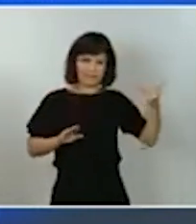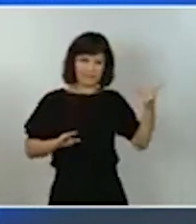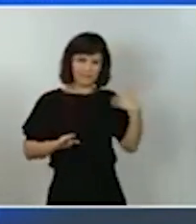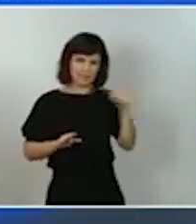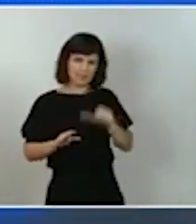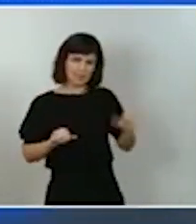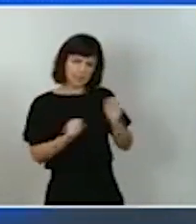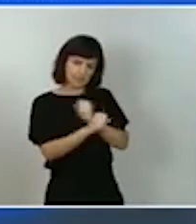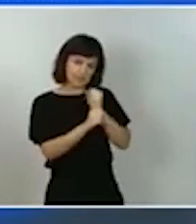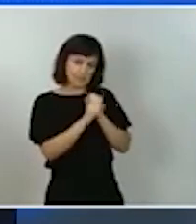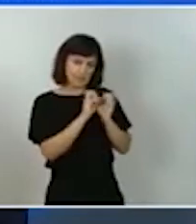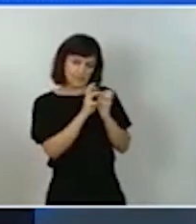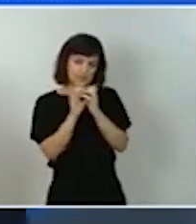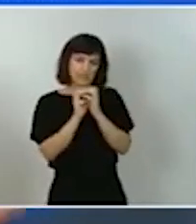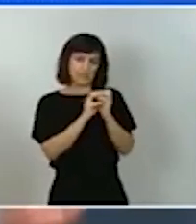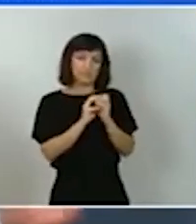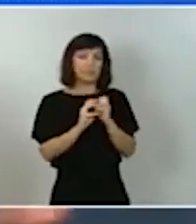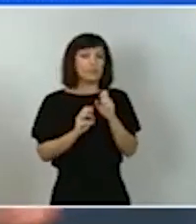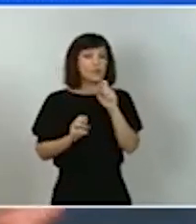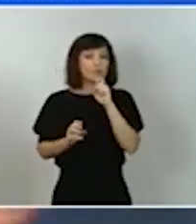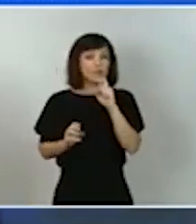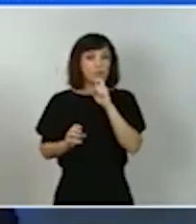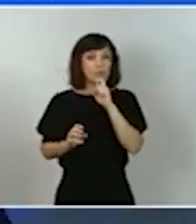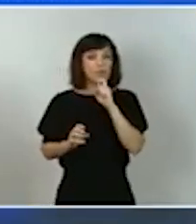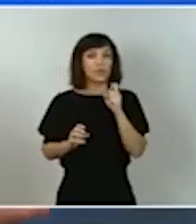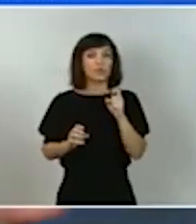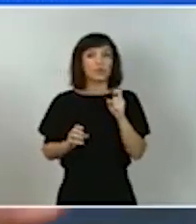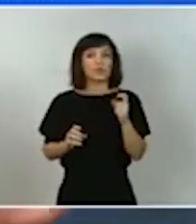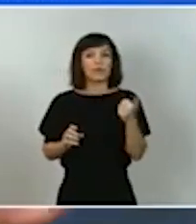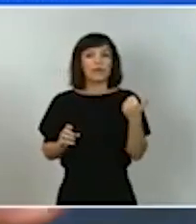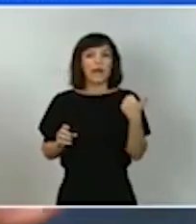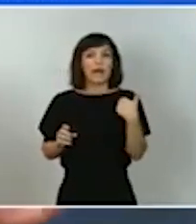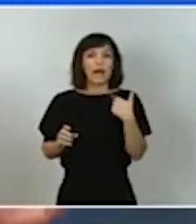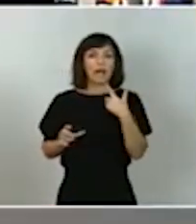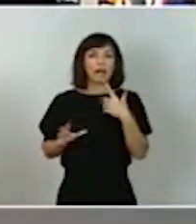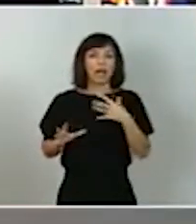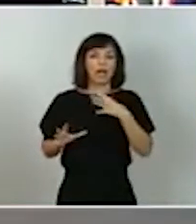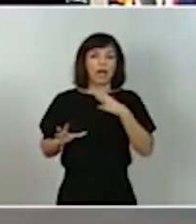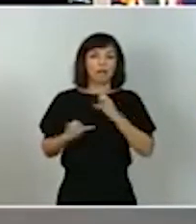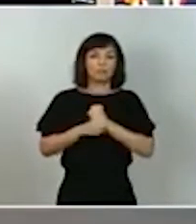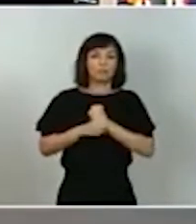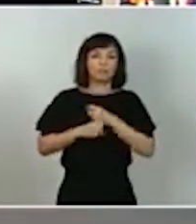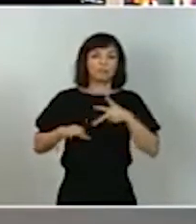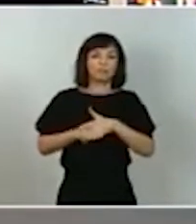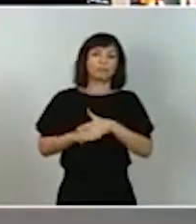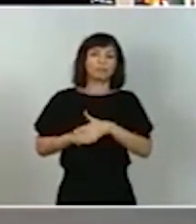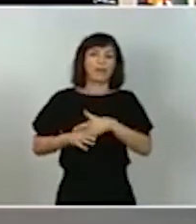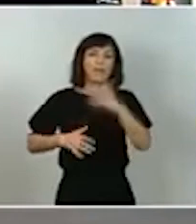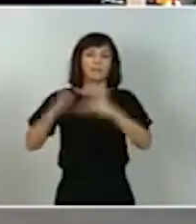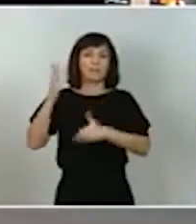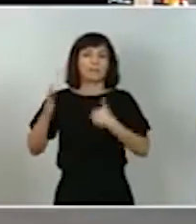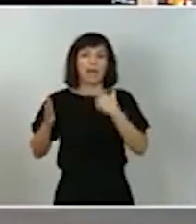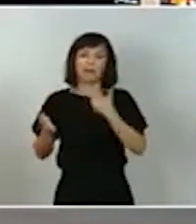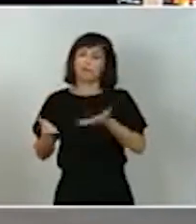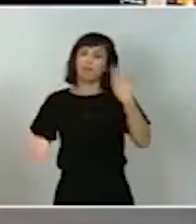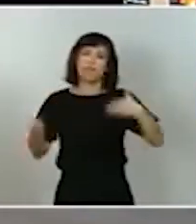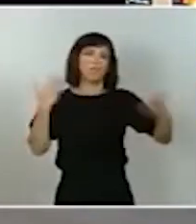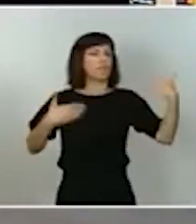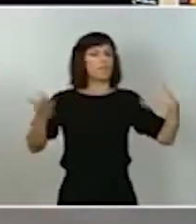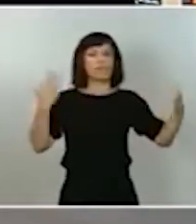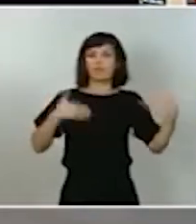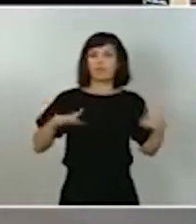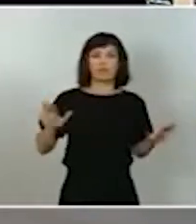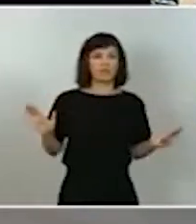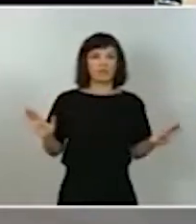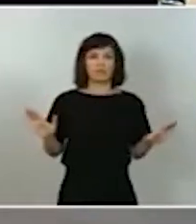vamos a eliminar todos los cuellos de botella todas las trabas administrativas existentes vamos a modificar aquellos